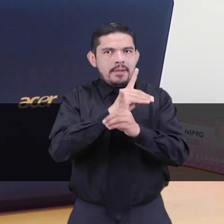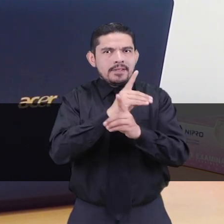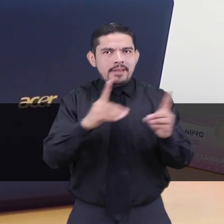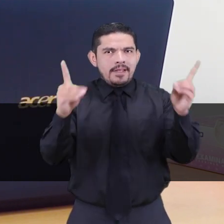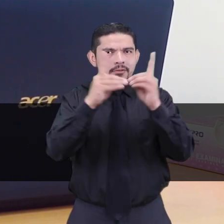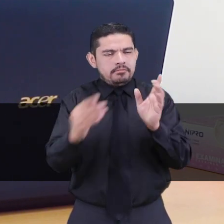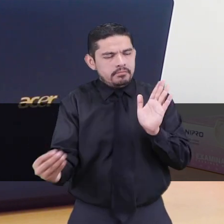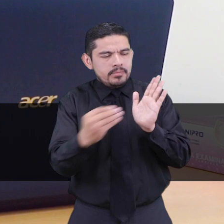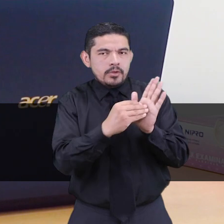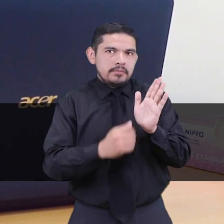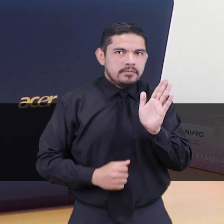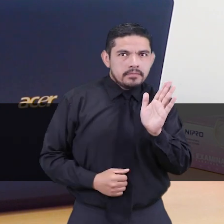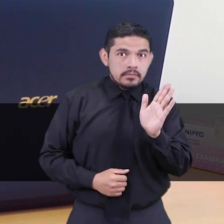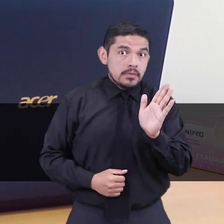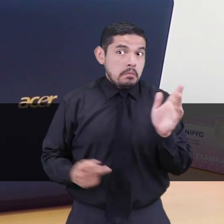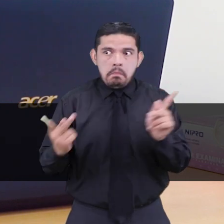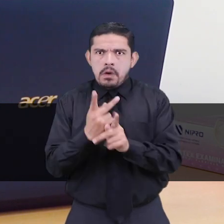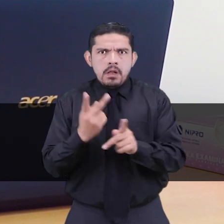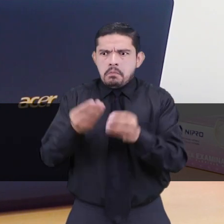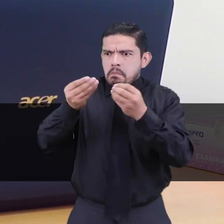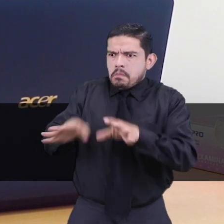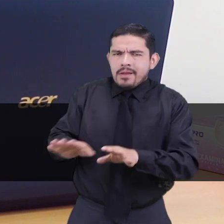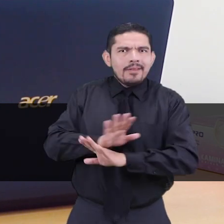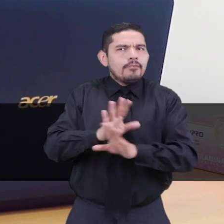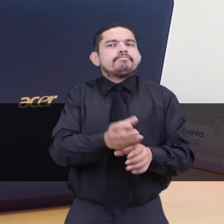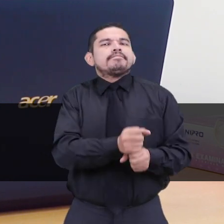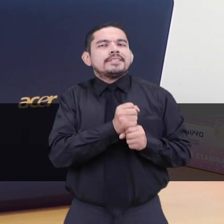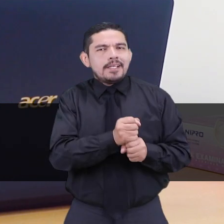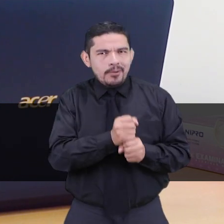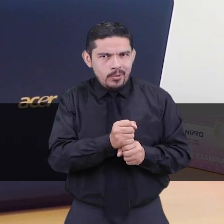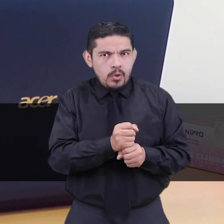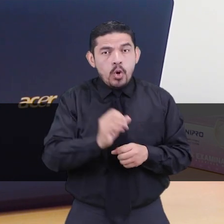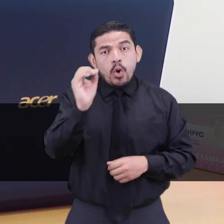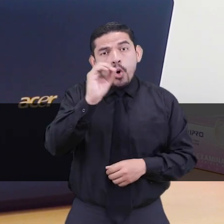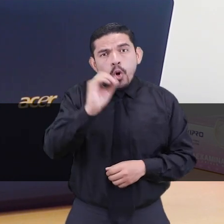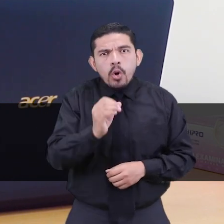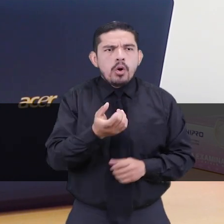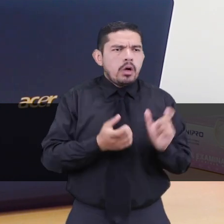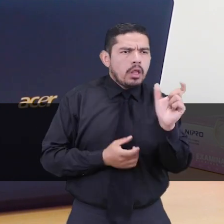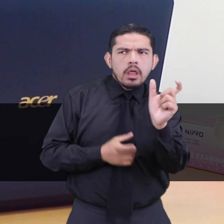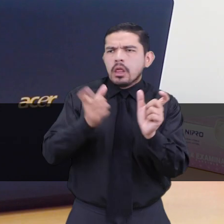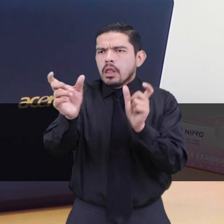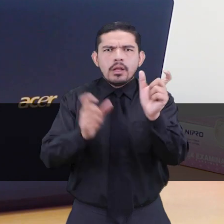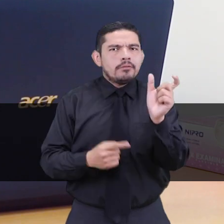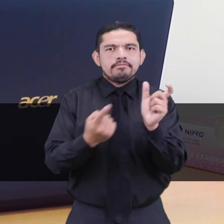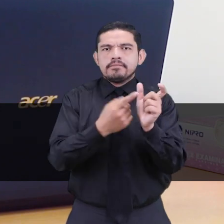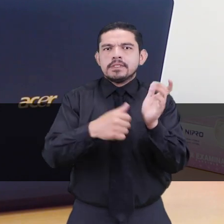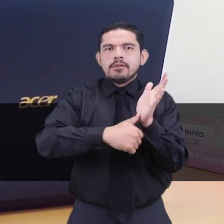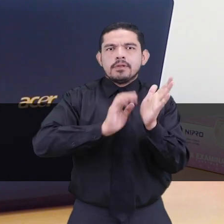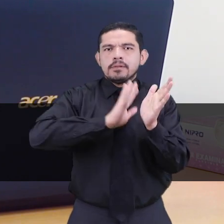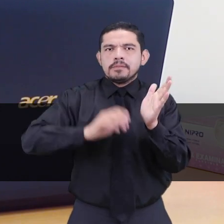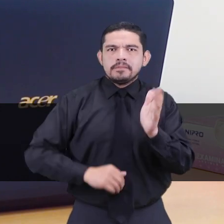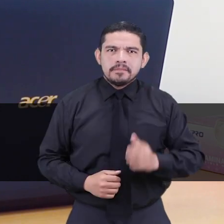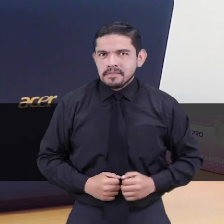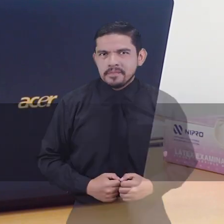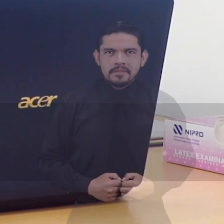personal como de discapacidad, sin tener el riesgo de estarlo extraviando o necesariamente tener que presentar